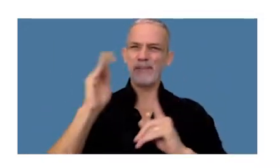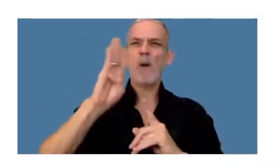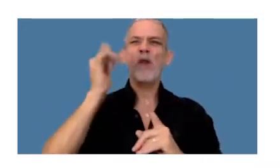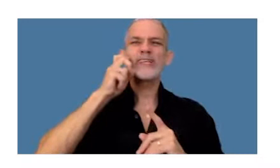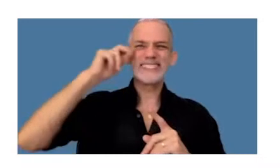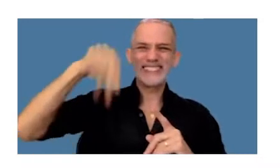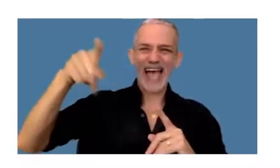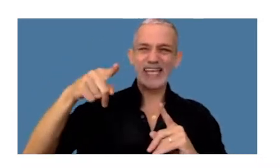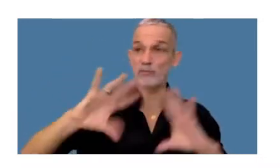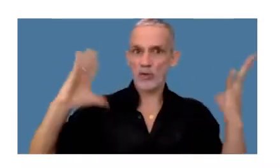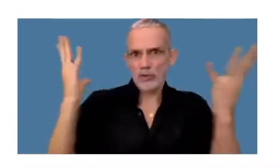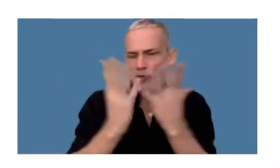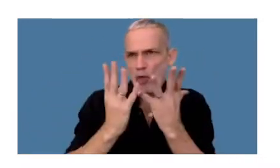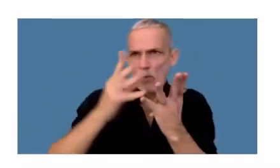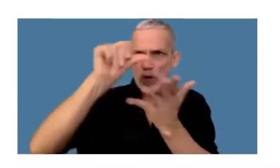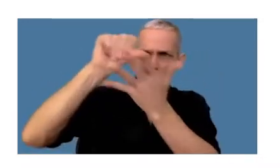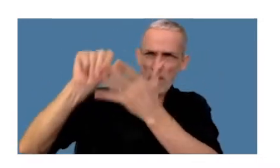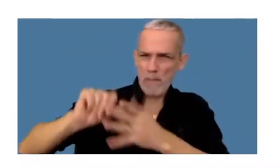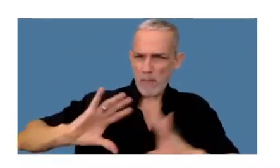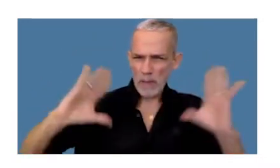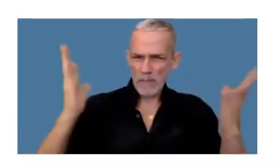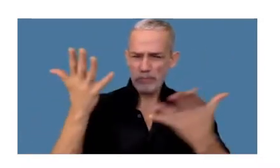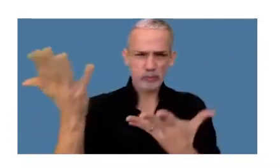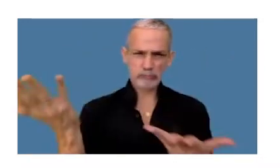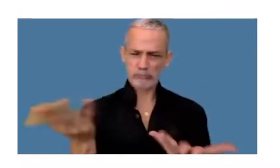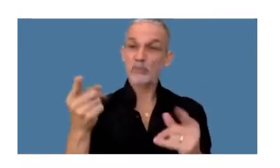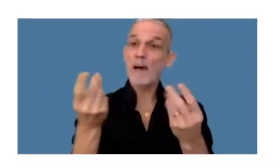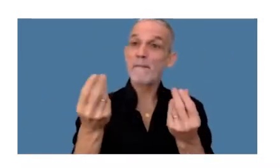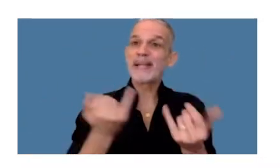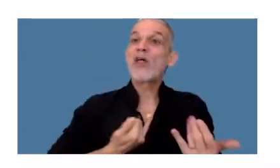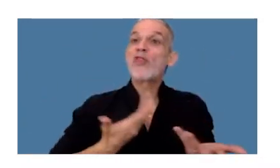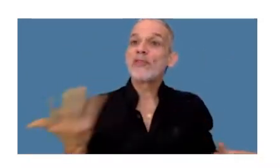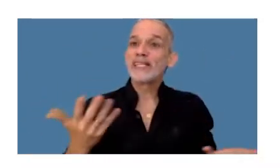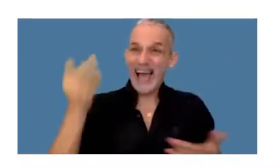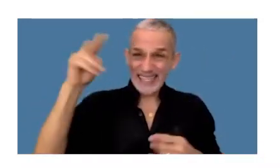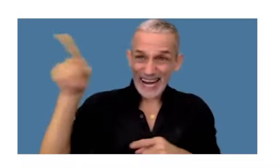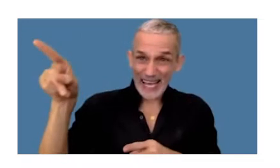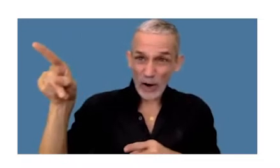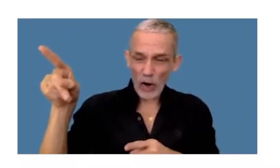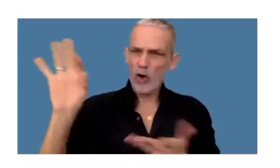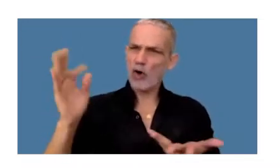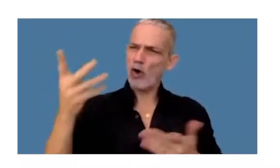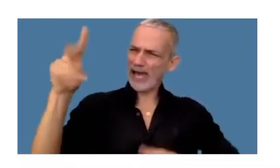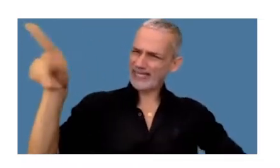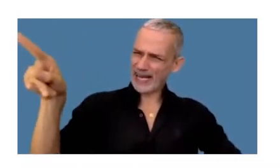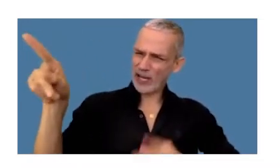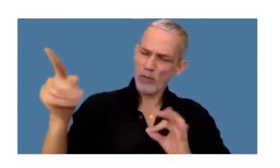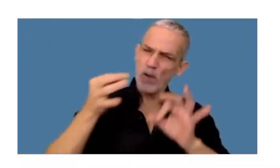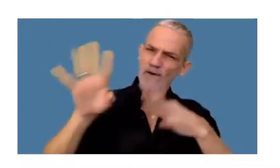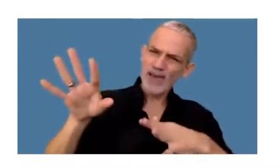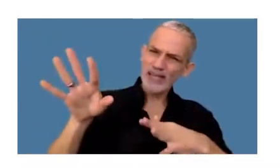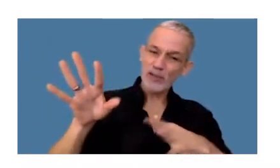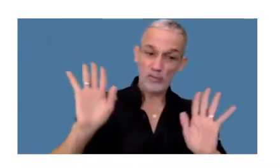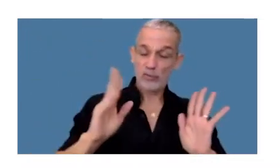distribuida por el mundo entonces se puede considerar que estos activos están ubicados en el exterior y por ende su comercialización